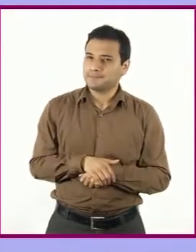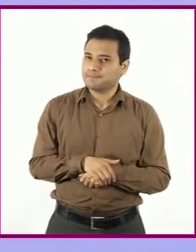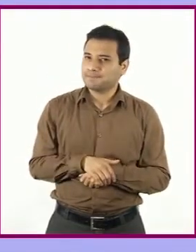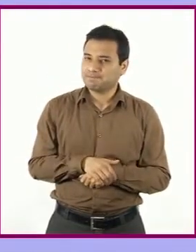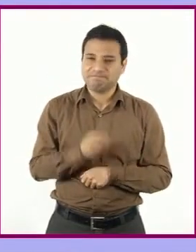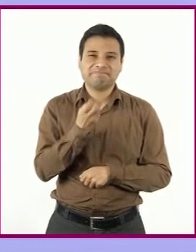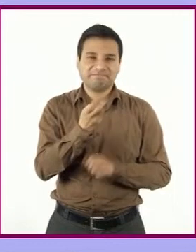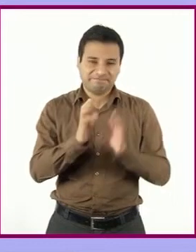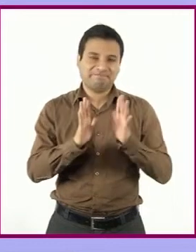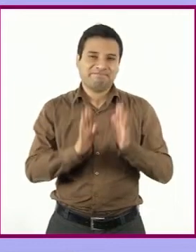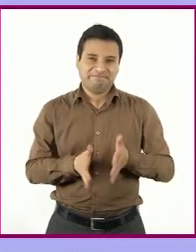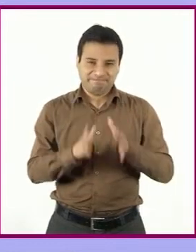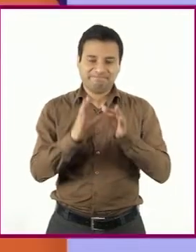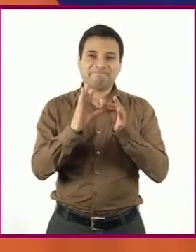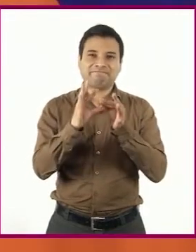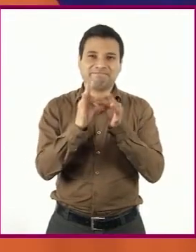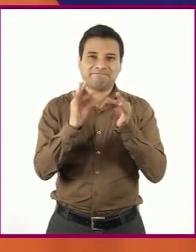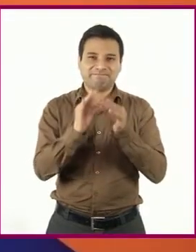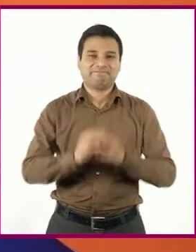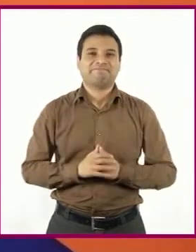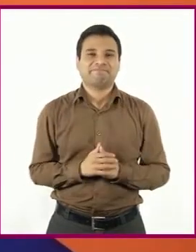de autobiografía.